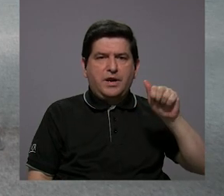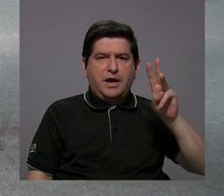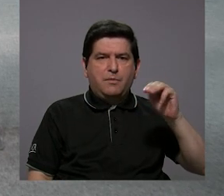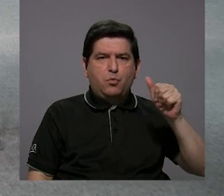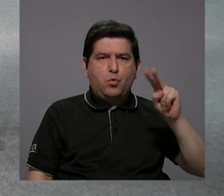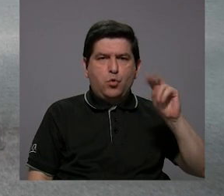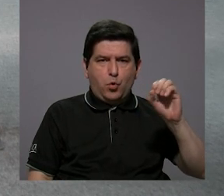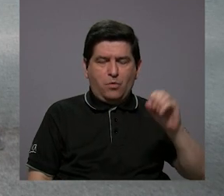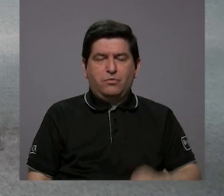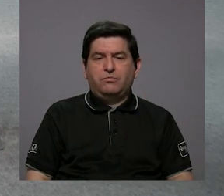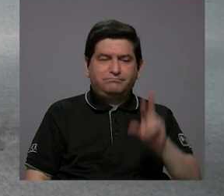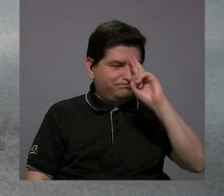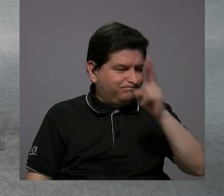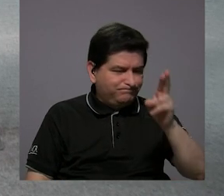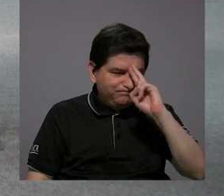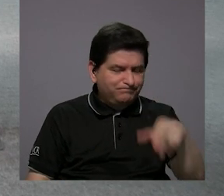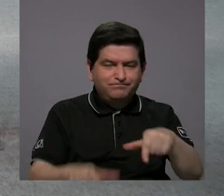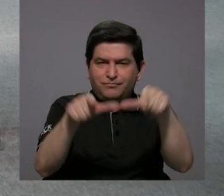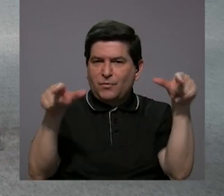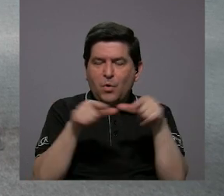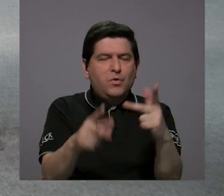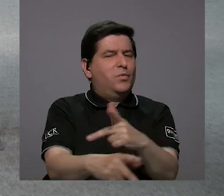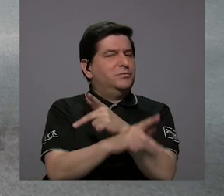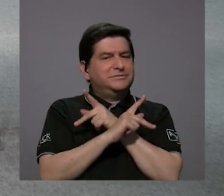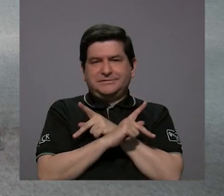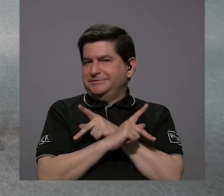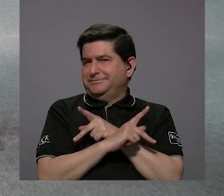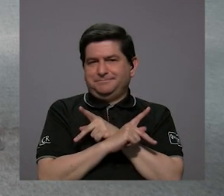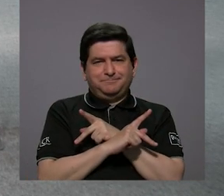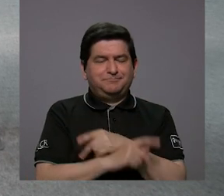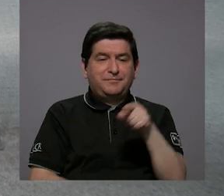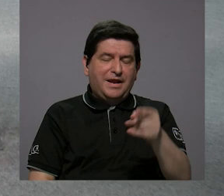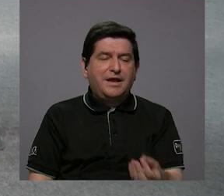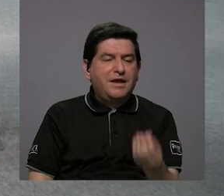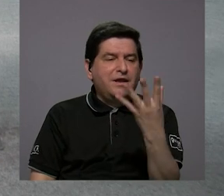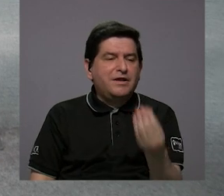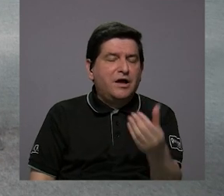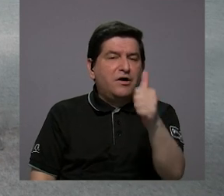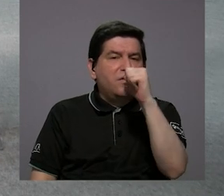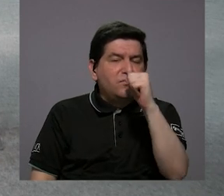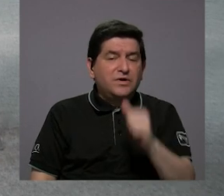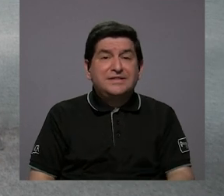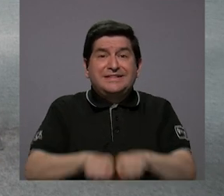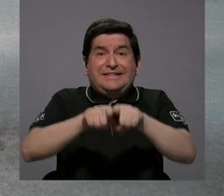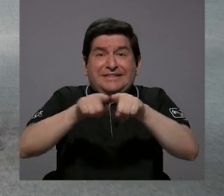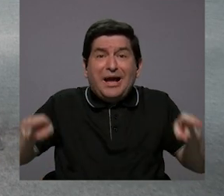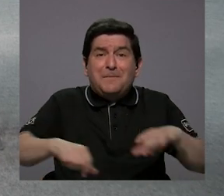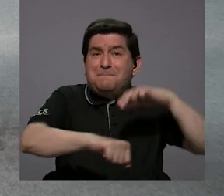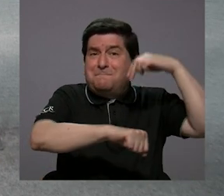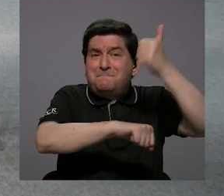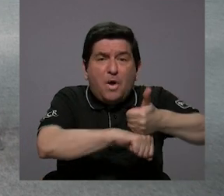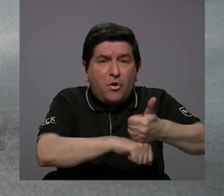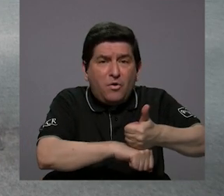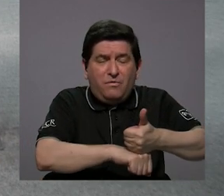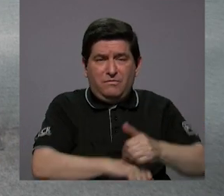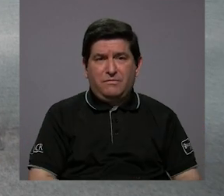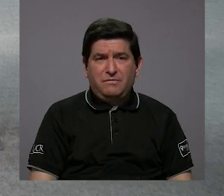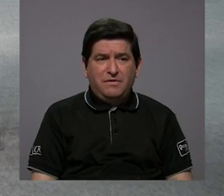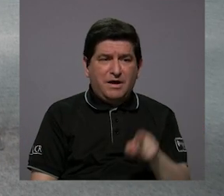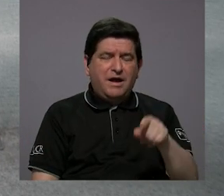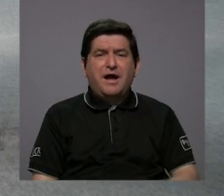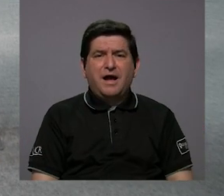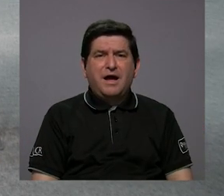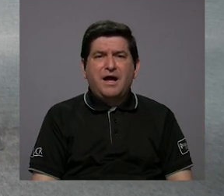no se han respetado las zonas de protección de las captaciones y tampoco se han definido en muchos